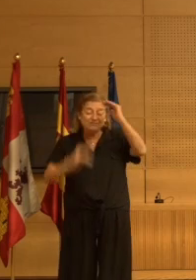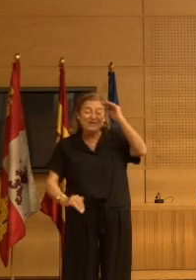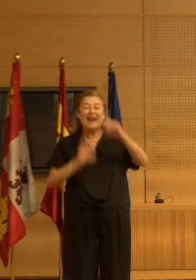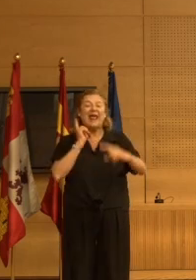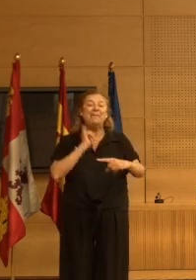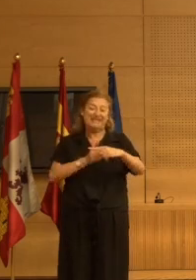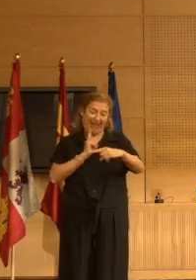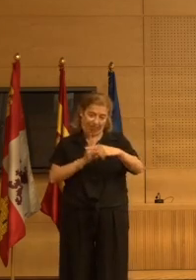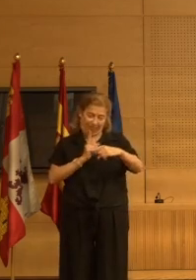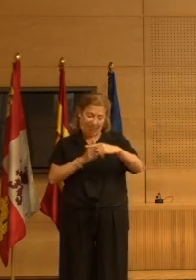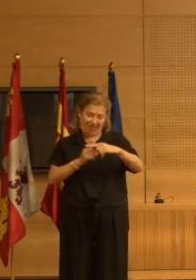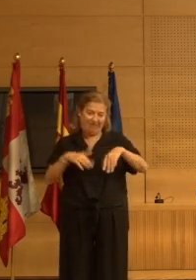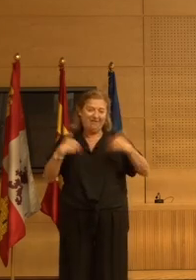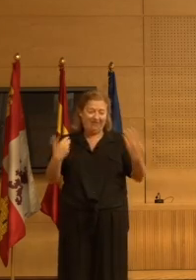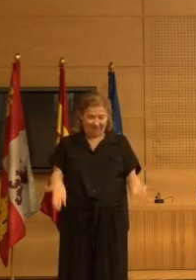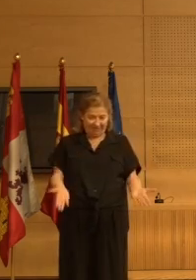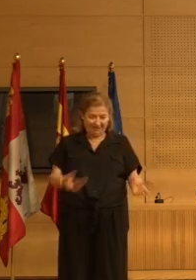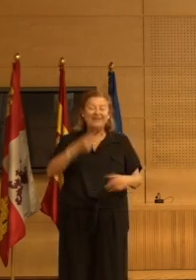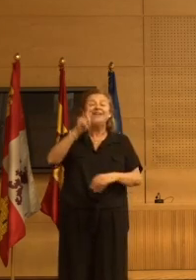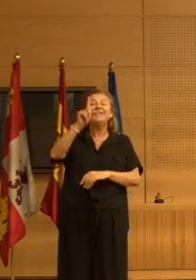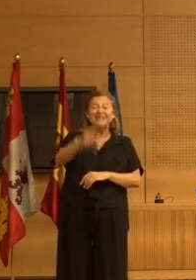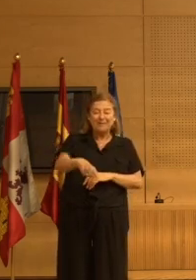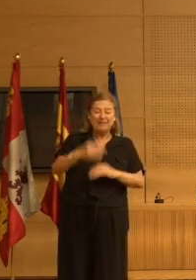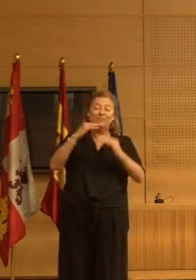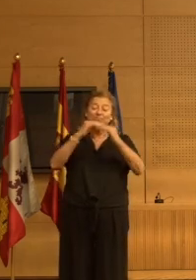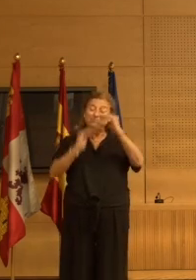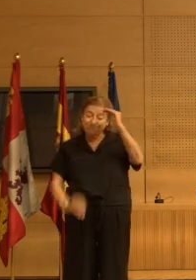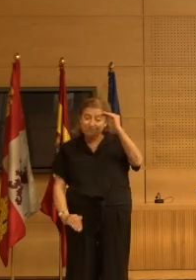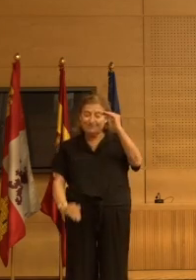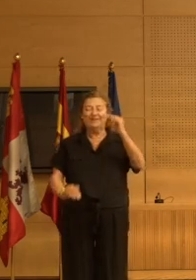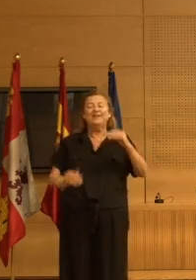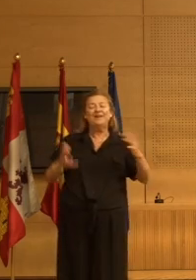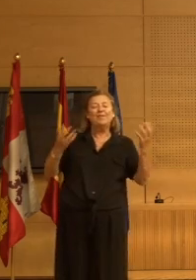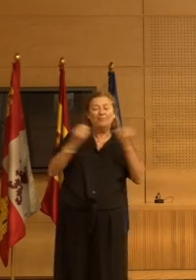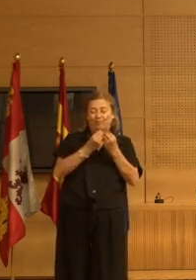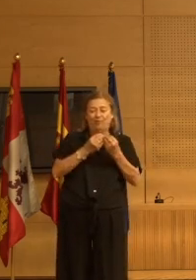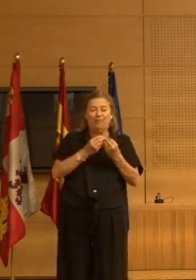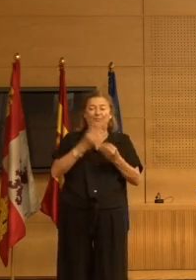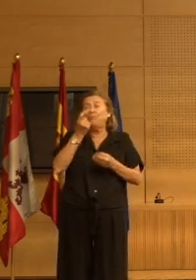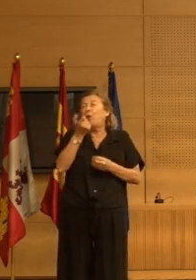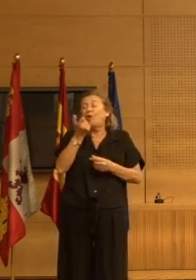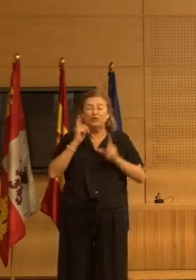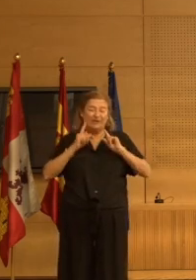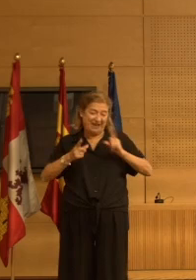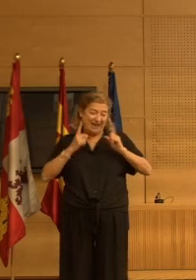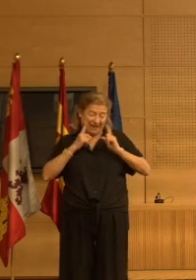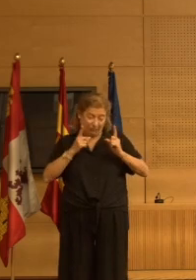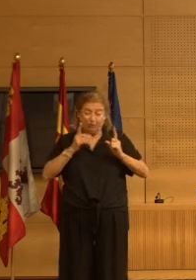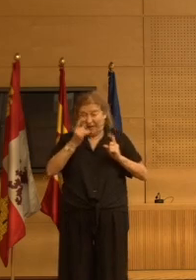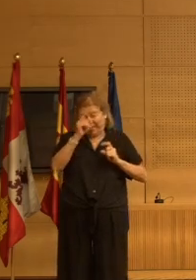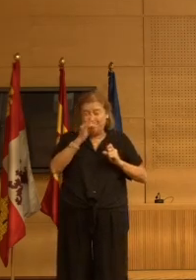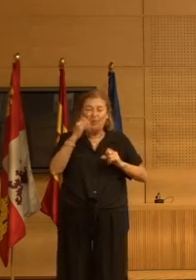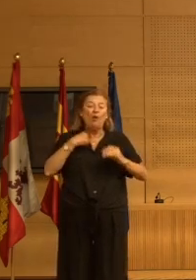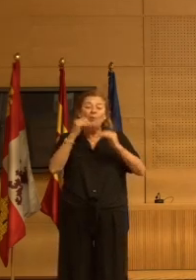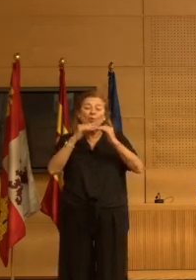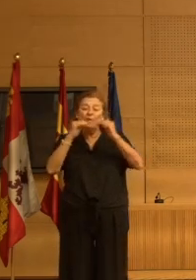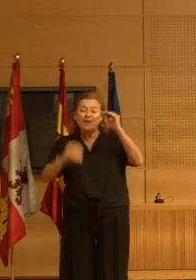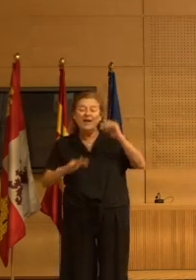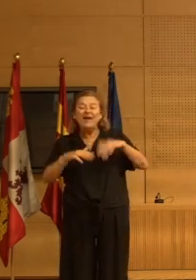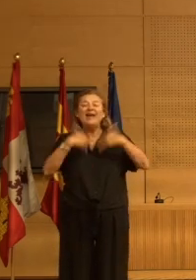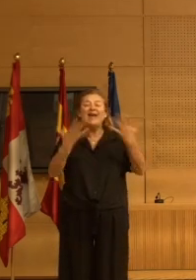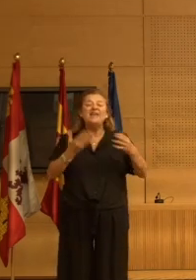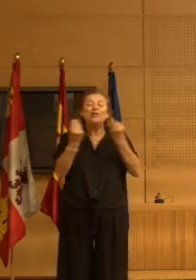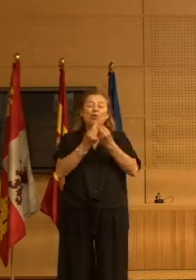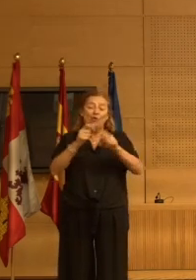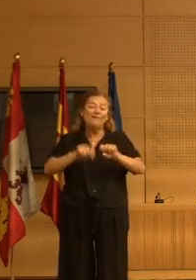las caídas y también hemos reducido un poquito aunque había muy pocos casos hemos reducido un poquito las caídas con